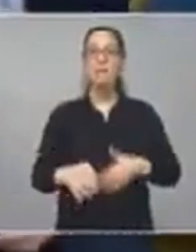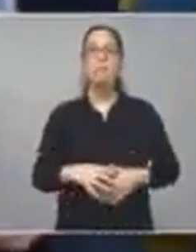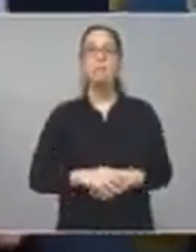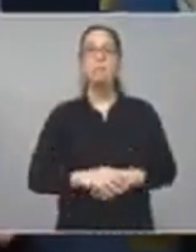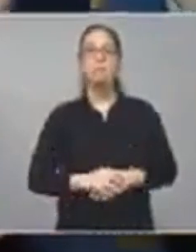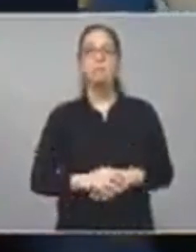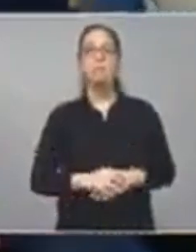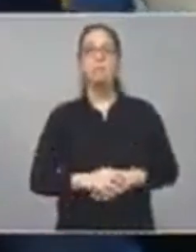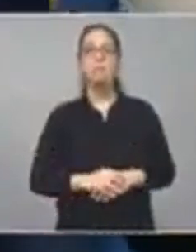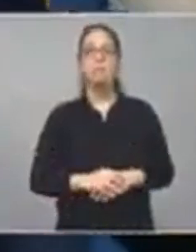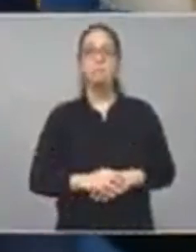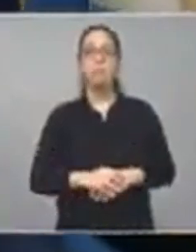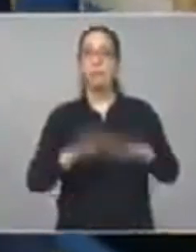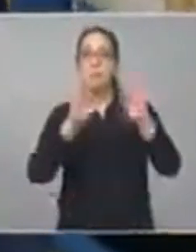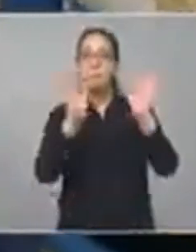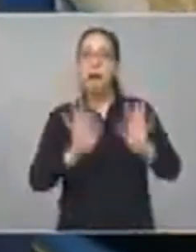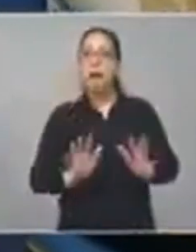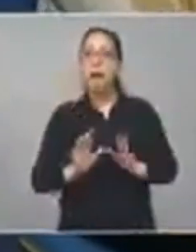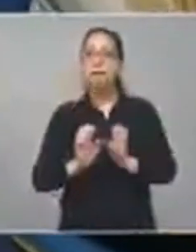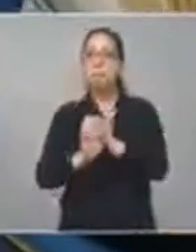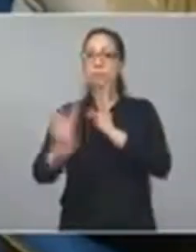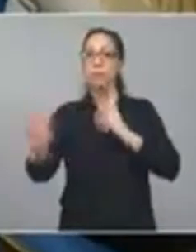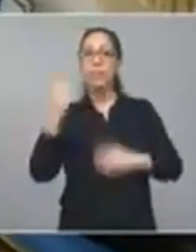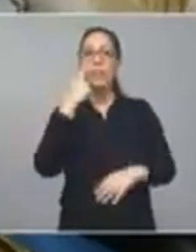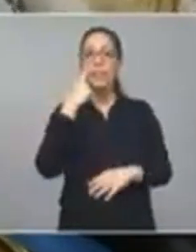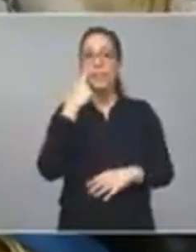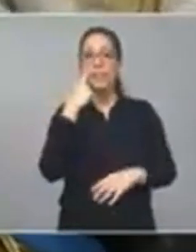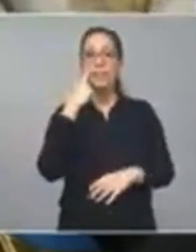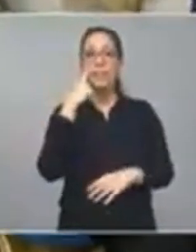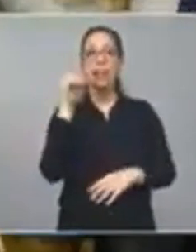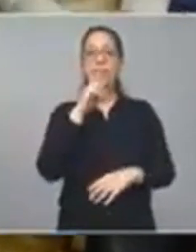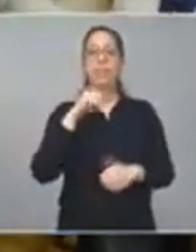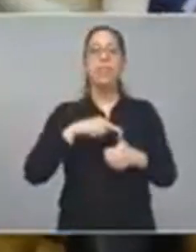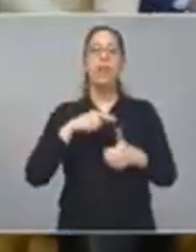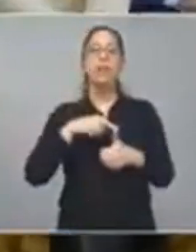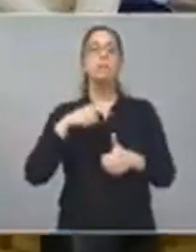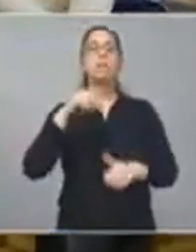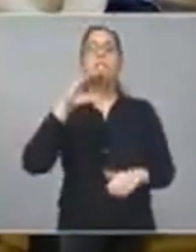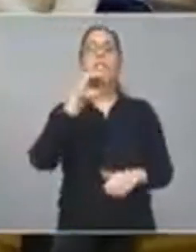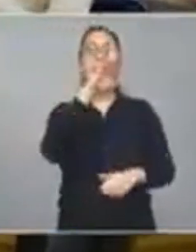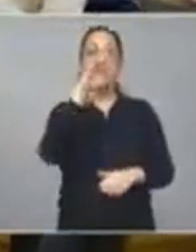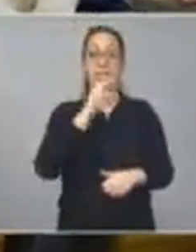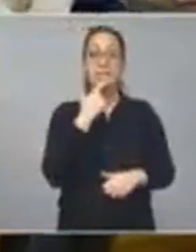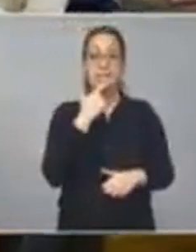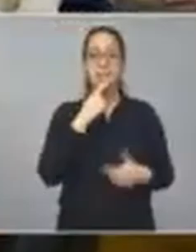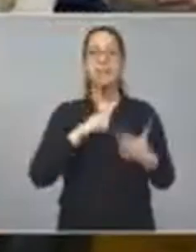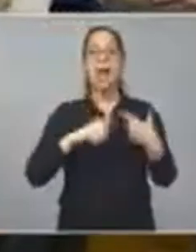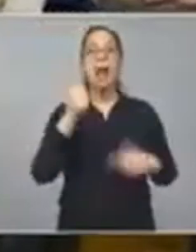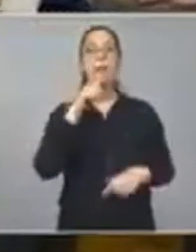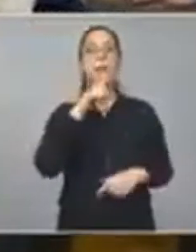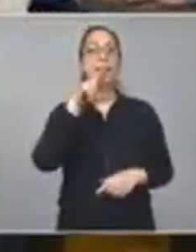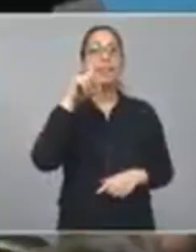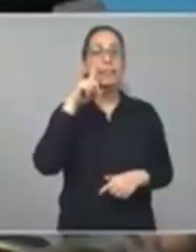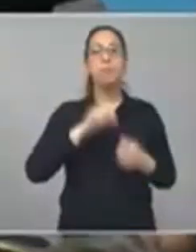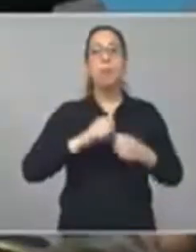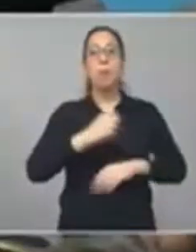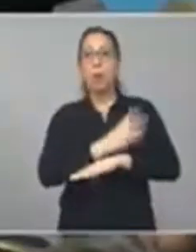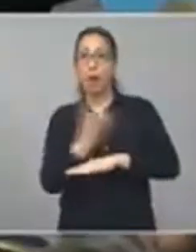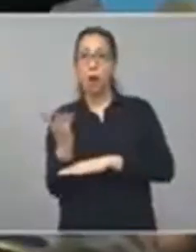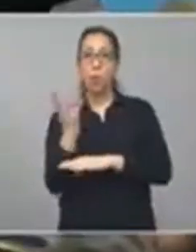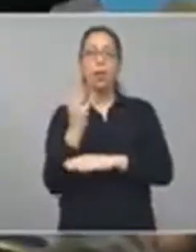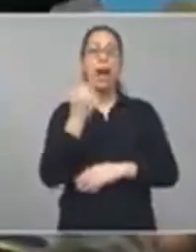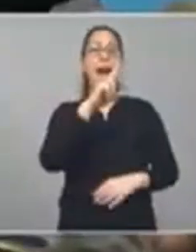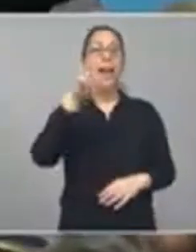Invitamos para prepararse a los intendentes e intendentas de Adolfo González Chávez, Alberti, Almirante Brón,